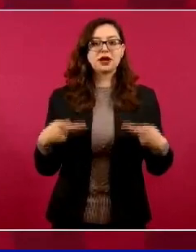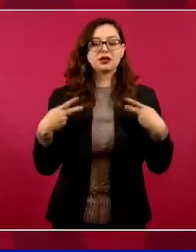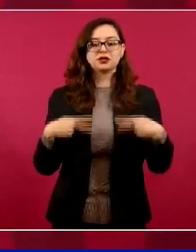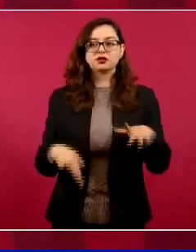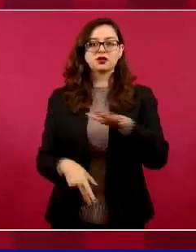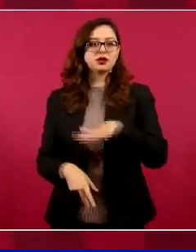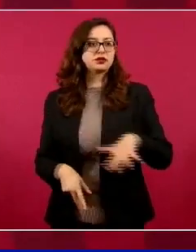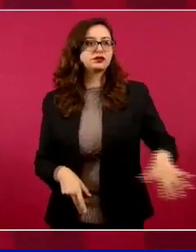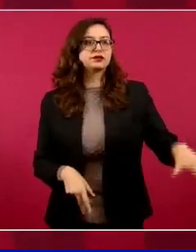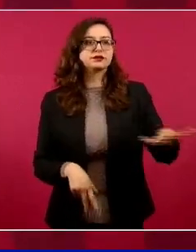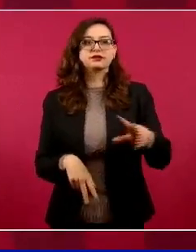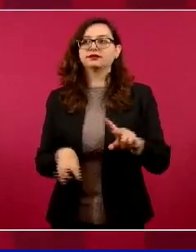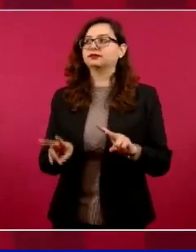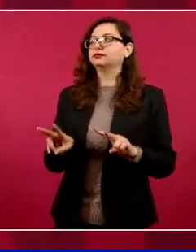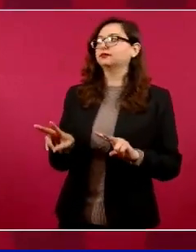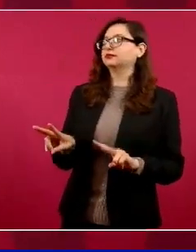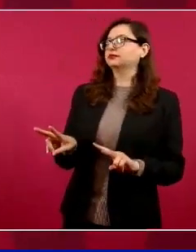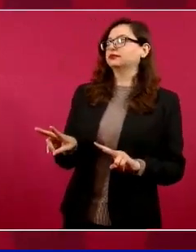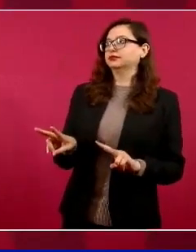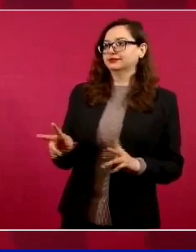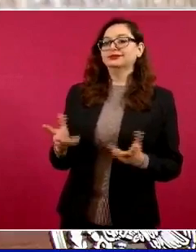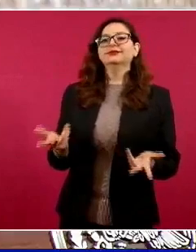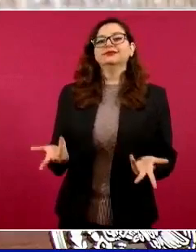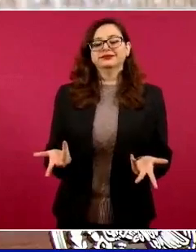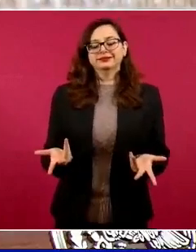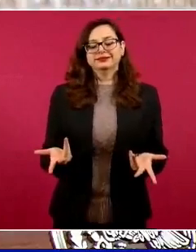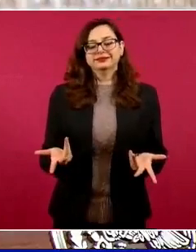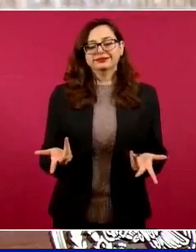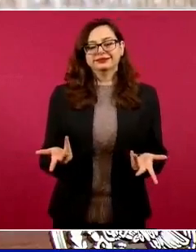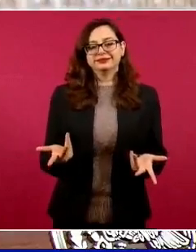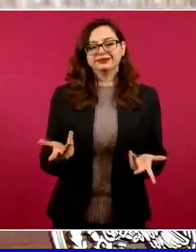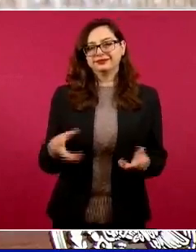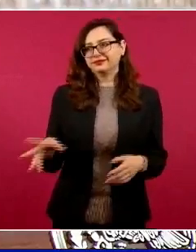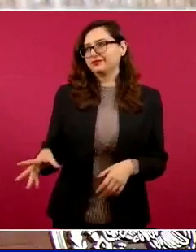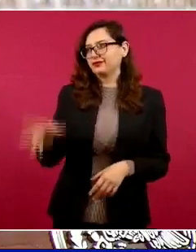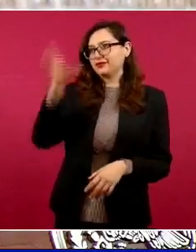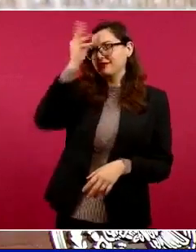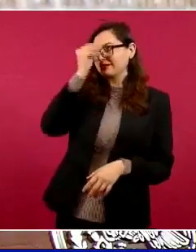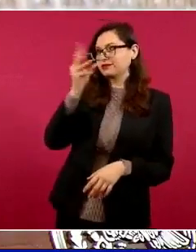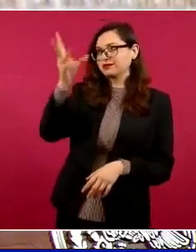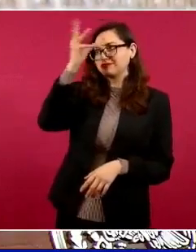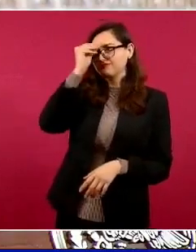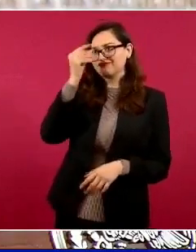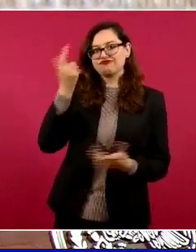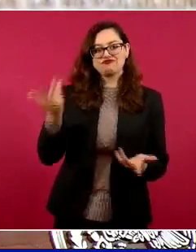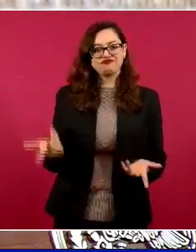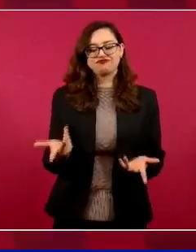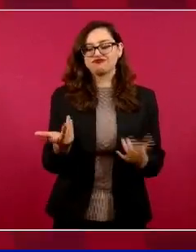el pensamiento conservador? En todos lados,